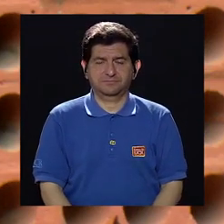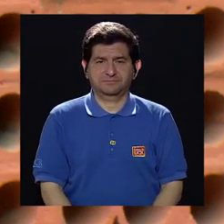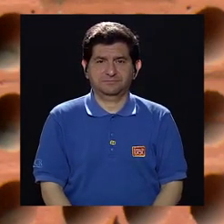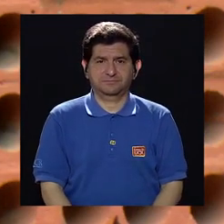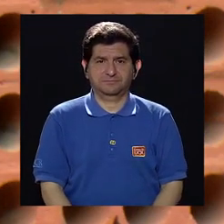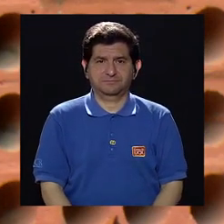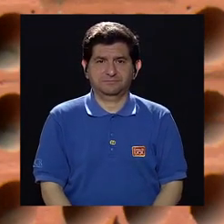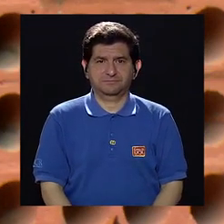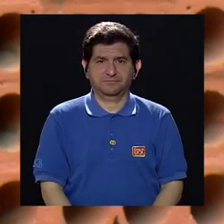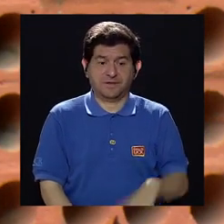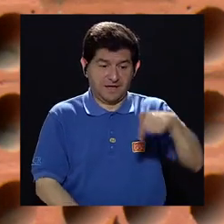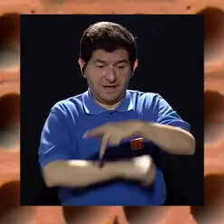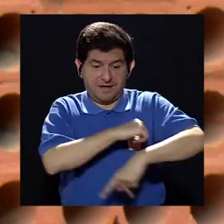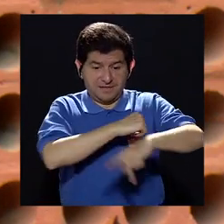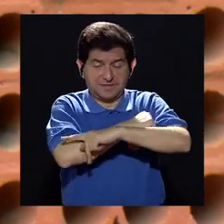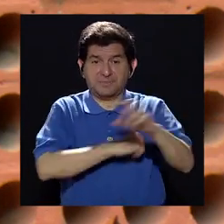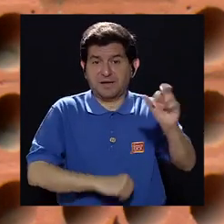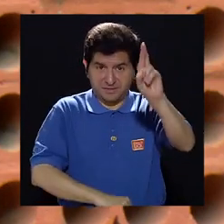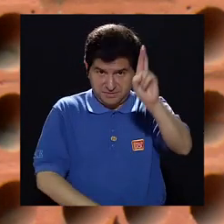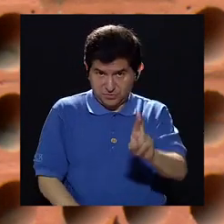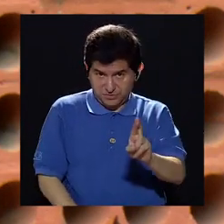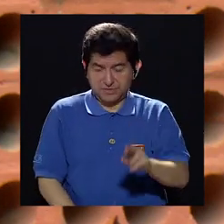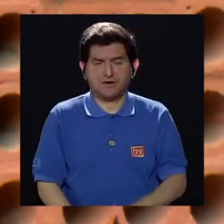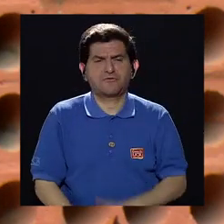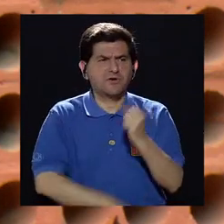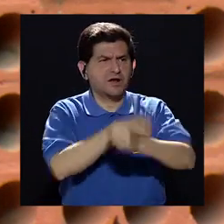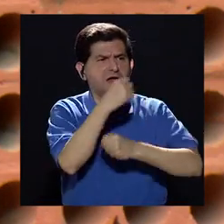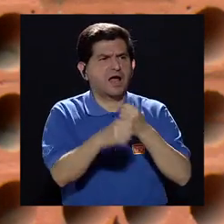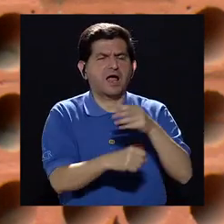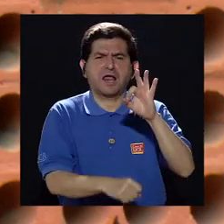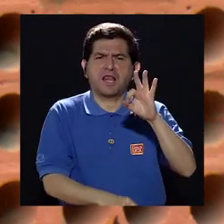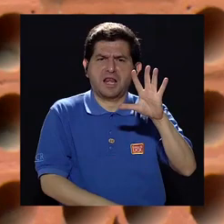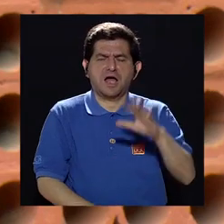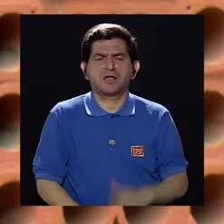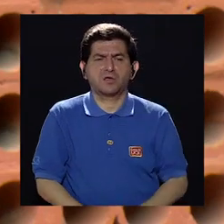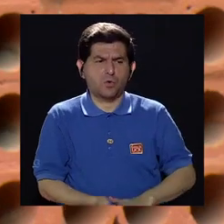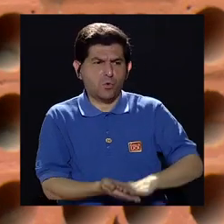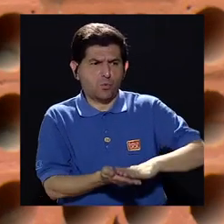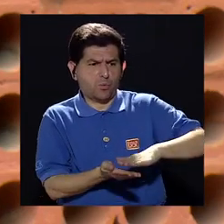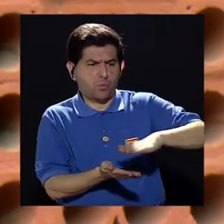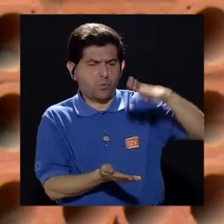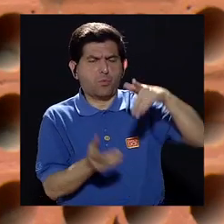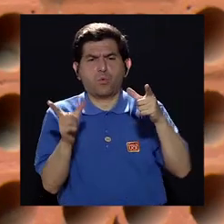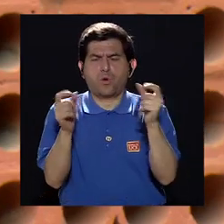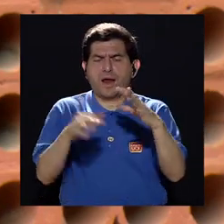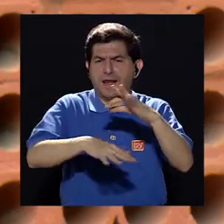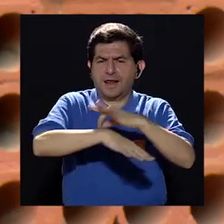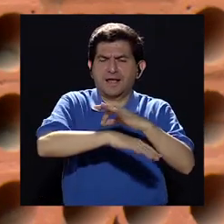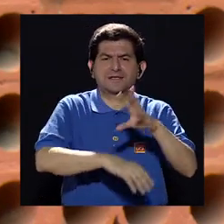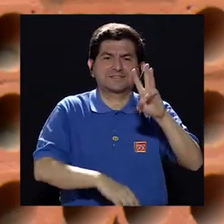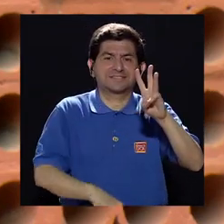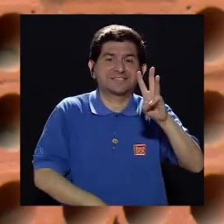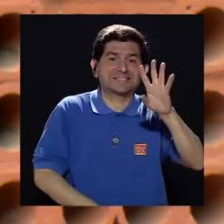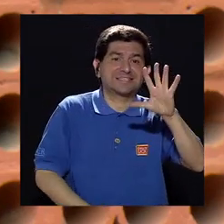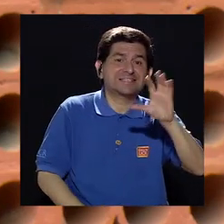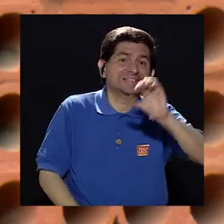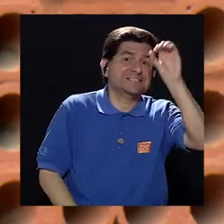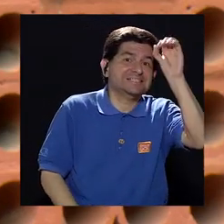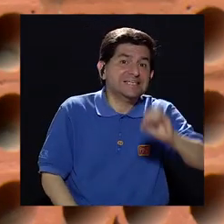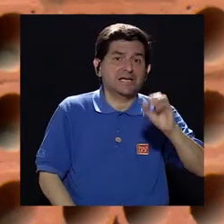en nuestro país, Costa Rica, desde el año 95 ha aumentado el cáncer de piel en un